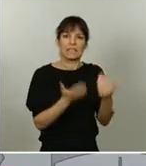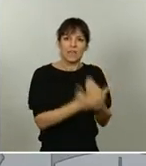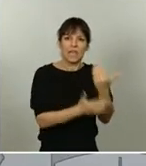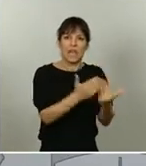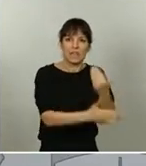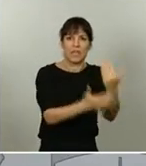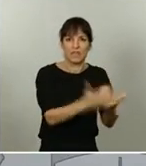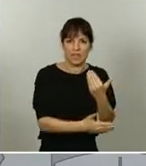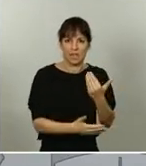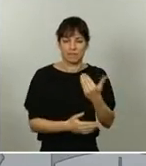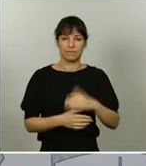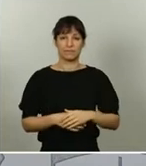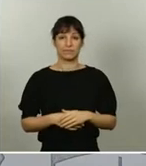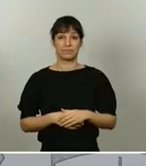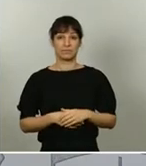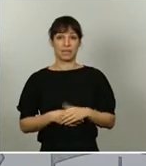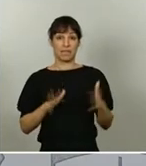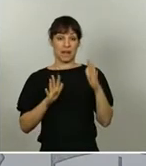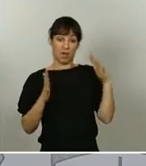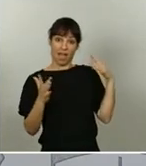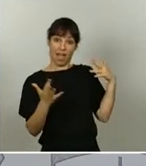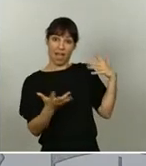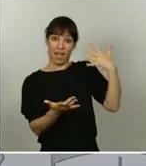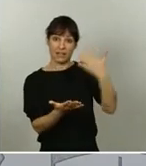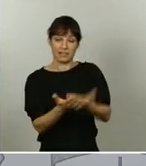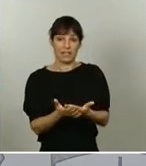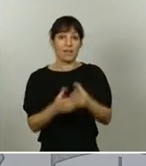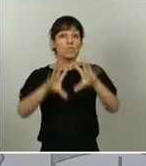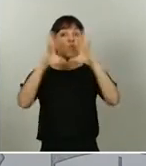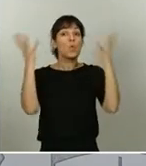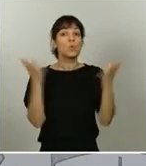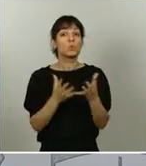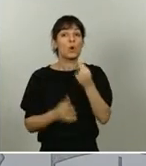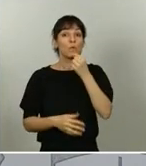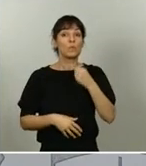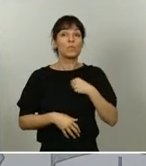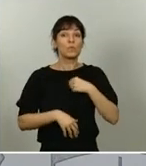el número de nuevos casos que se reportaron en el mundo fue de 150.000.